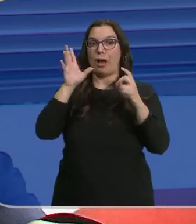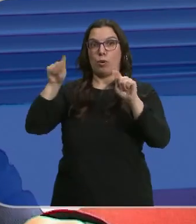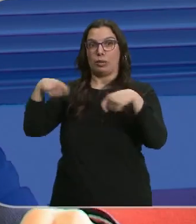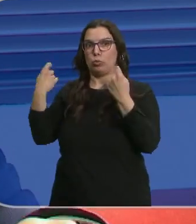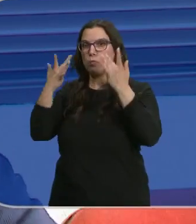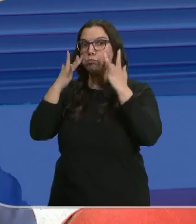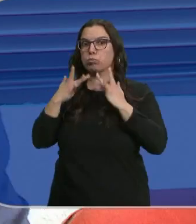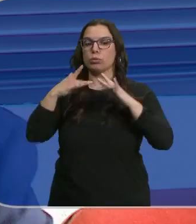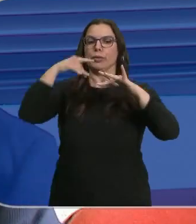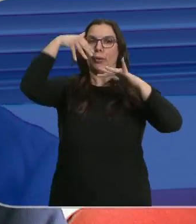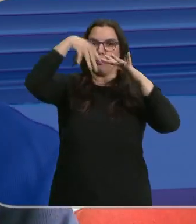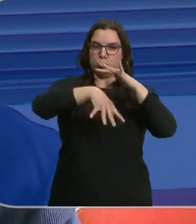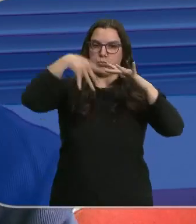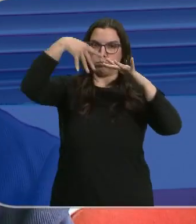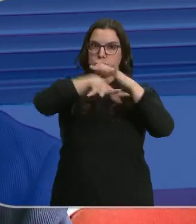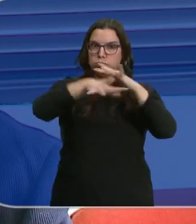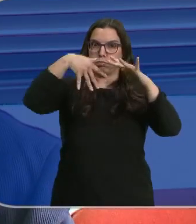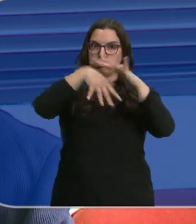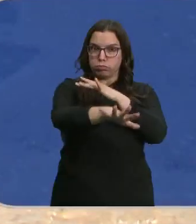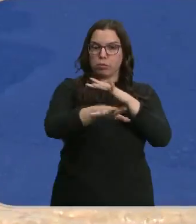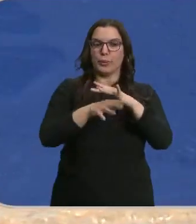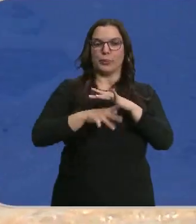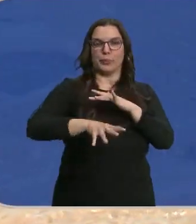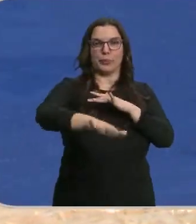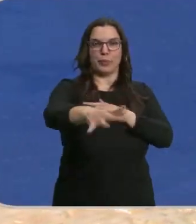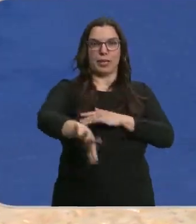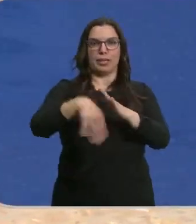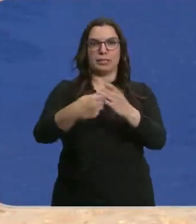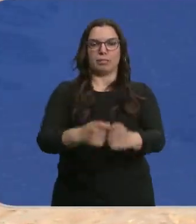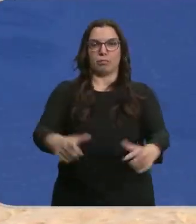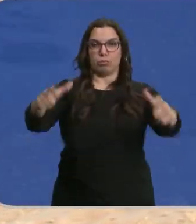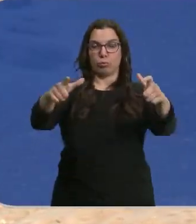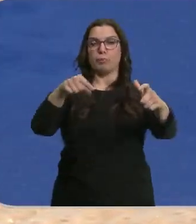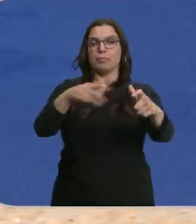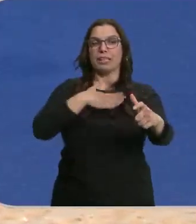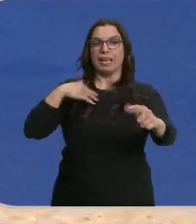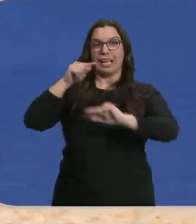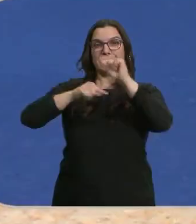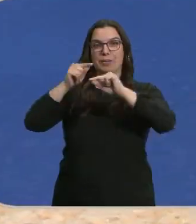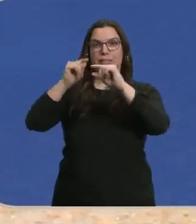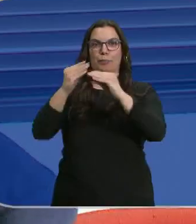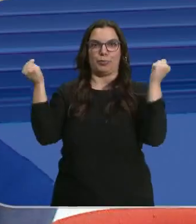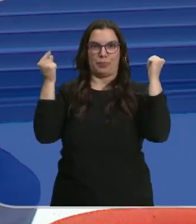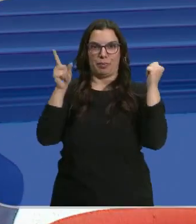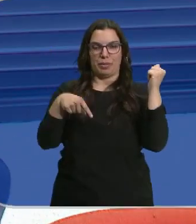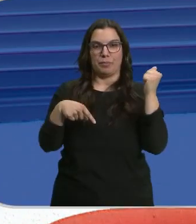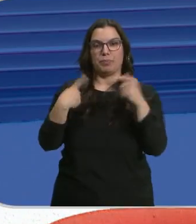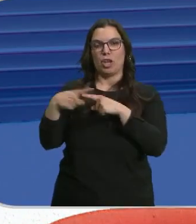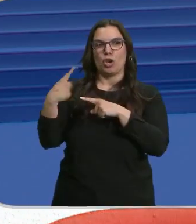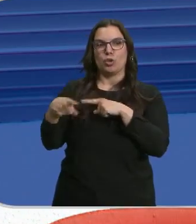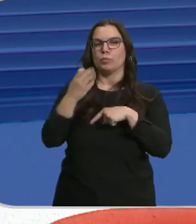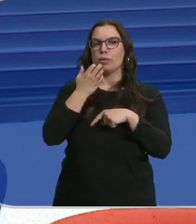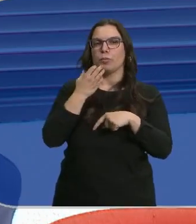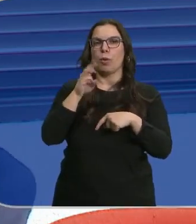infiltra, mejora en calidad y termina así en el acuífero. Se busca además eliminar microcontaminantes. Para eliminar compuestos que le